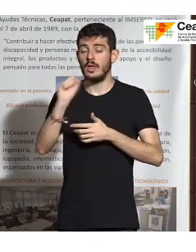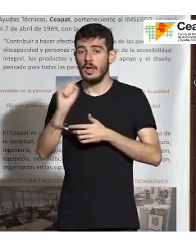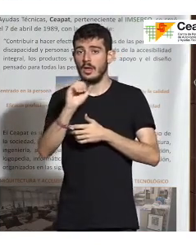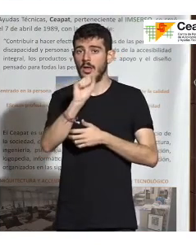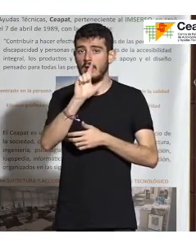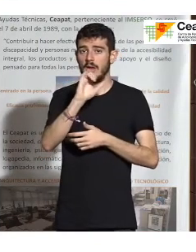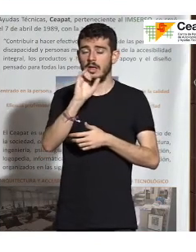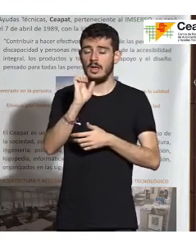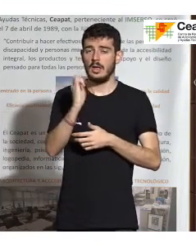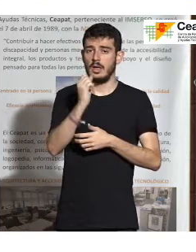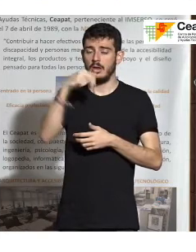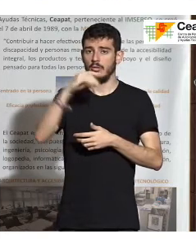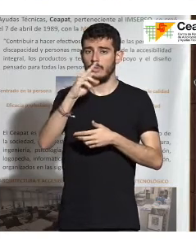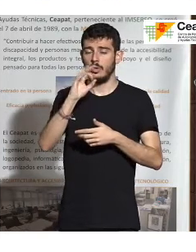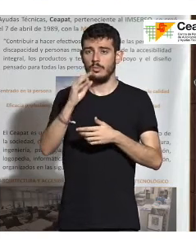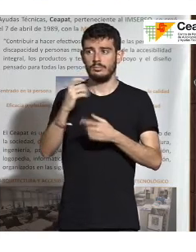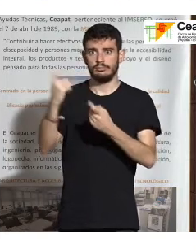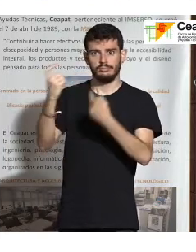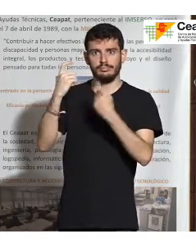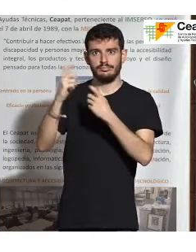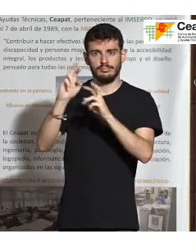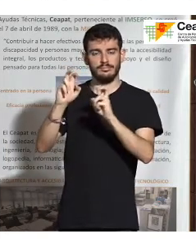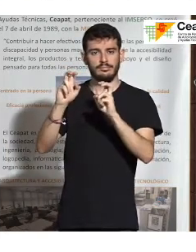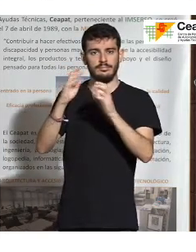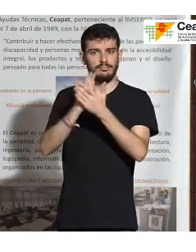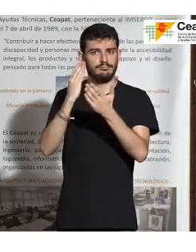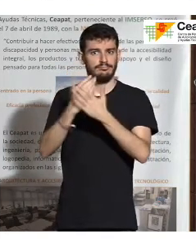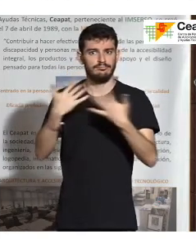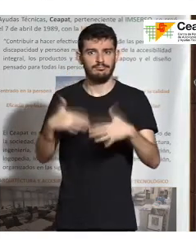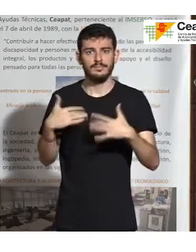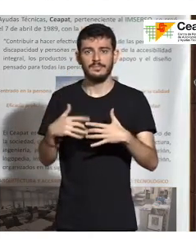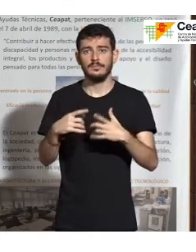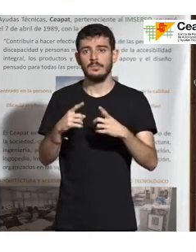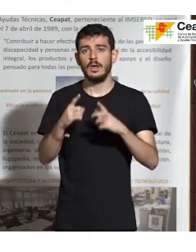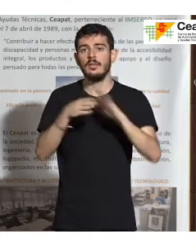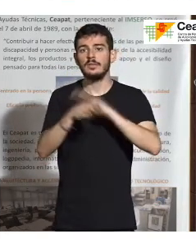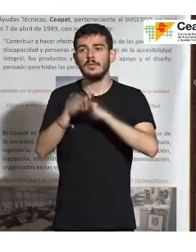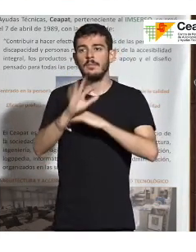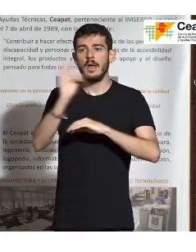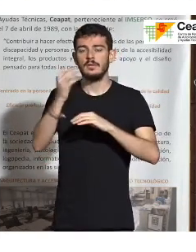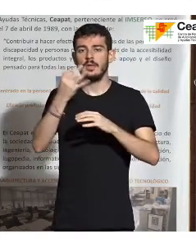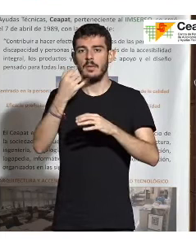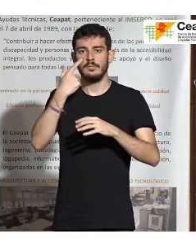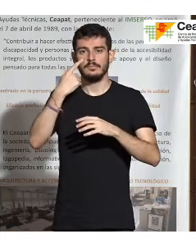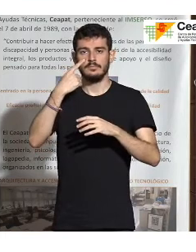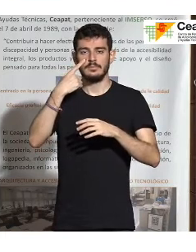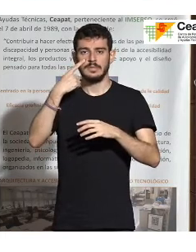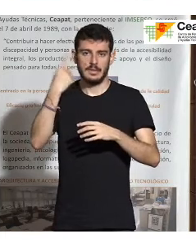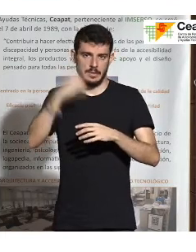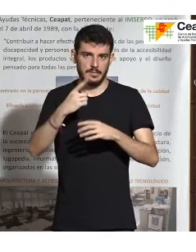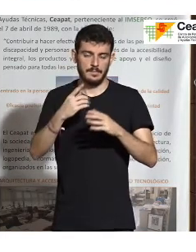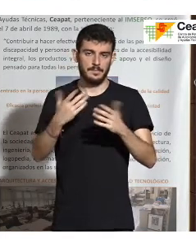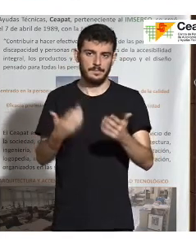estado dando ahí unas lecciones y unas masterclass sobre accesibilidad y qué debemos de contemplar en ello. Comentaré luego, al final,